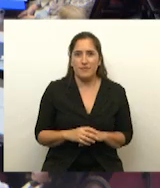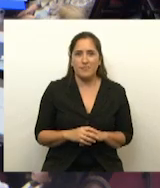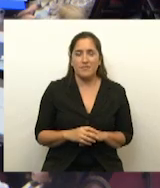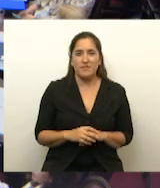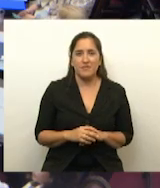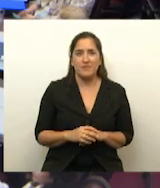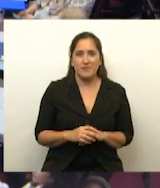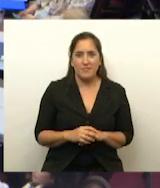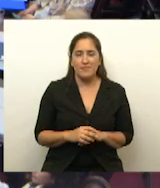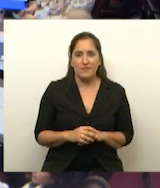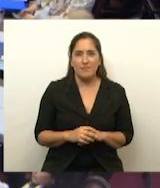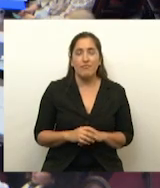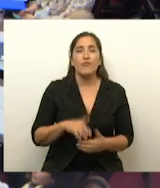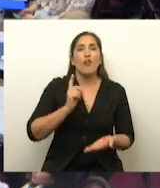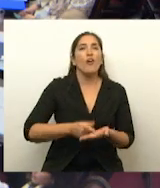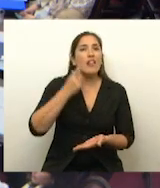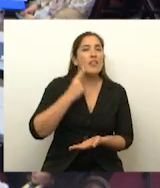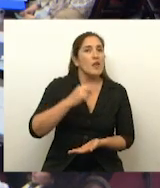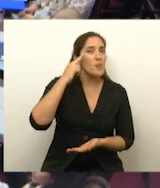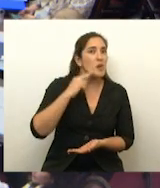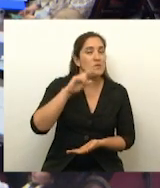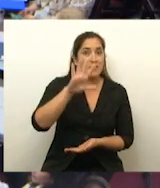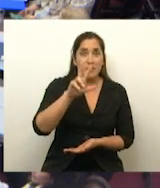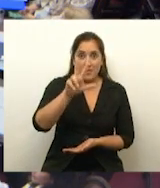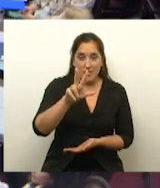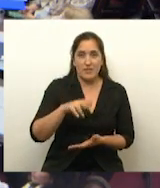Entonces, para el orden del día 953,